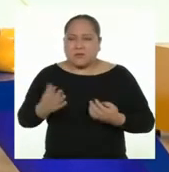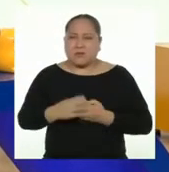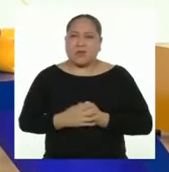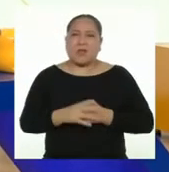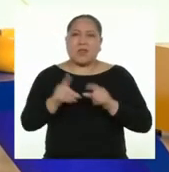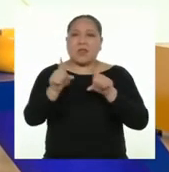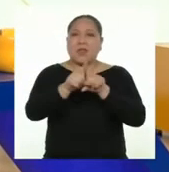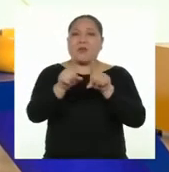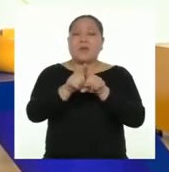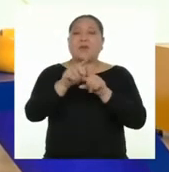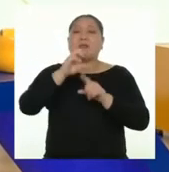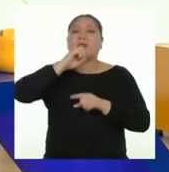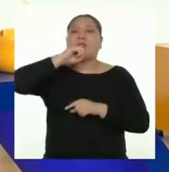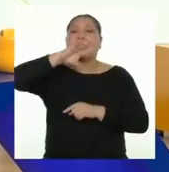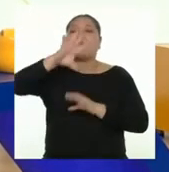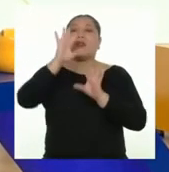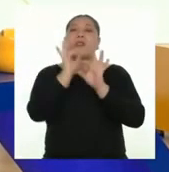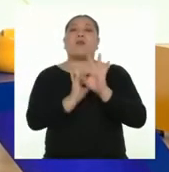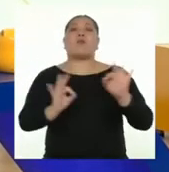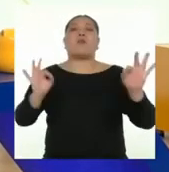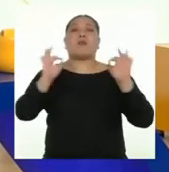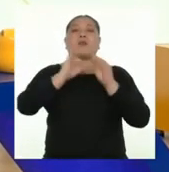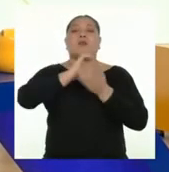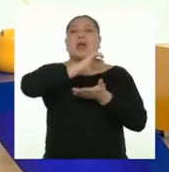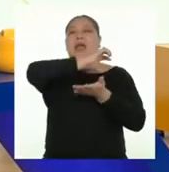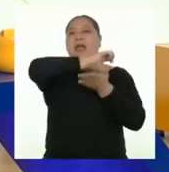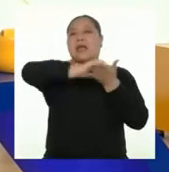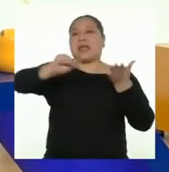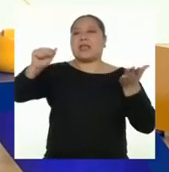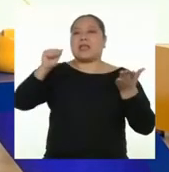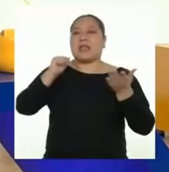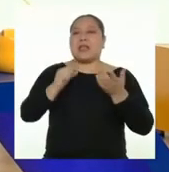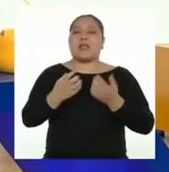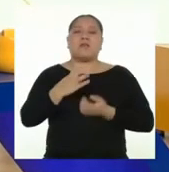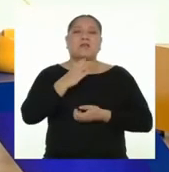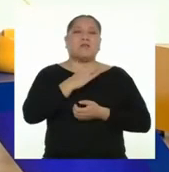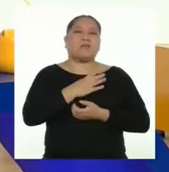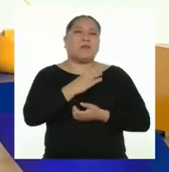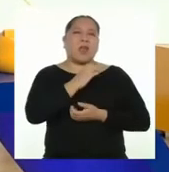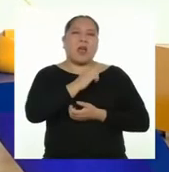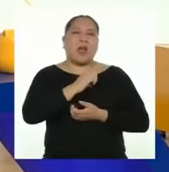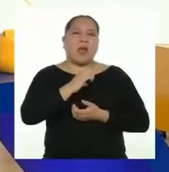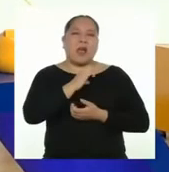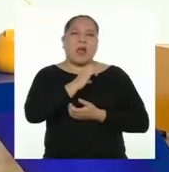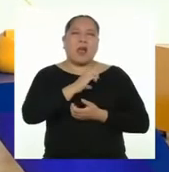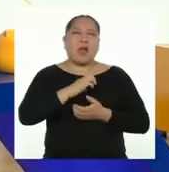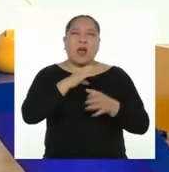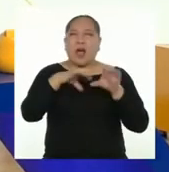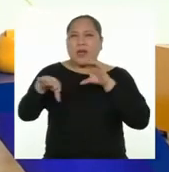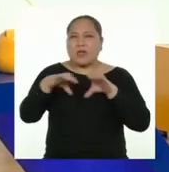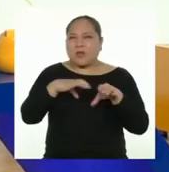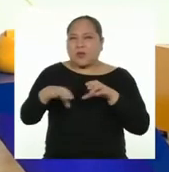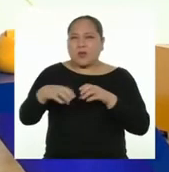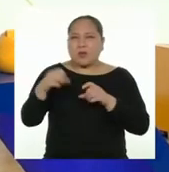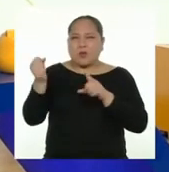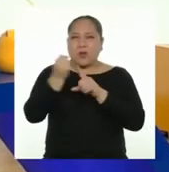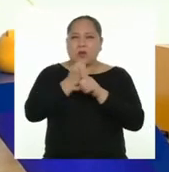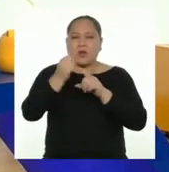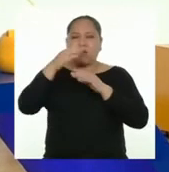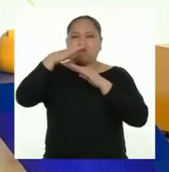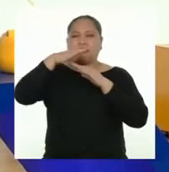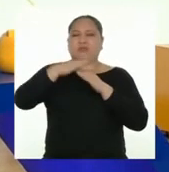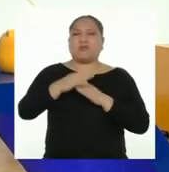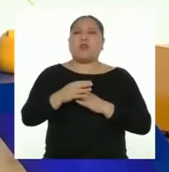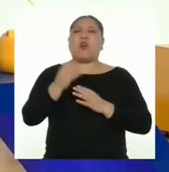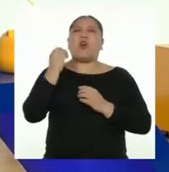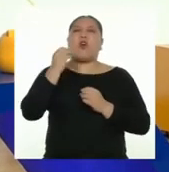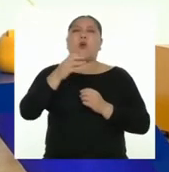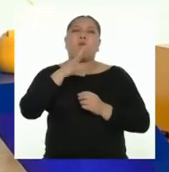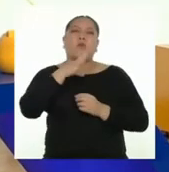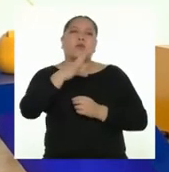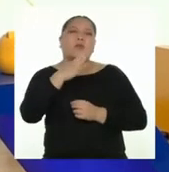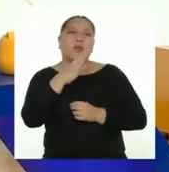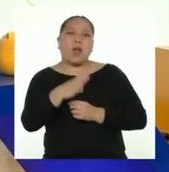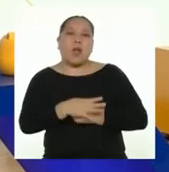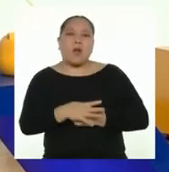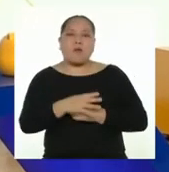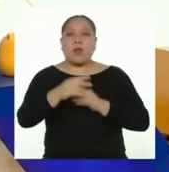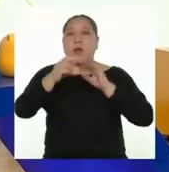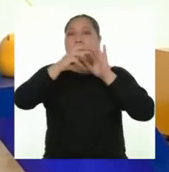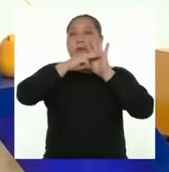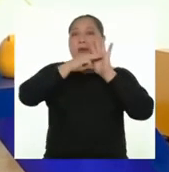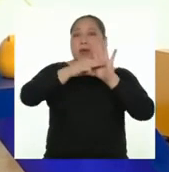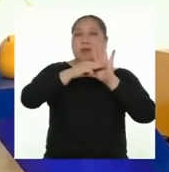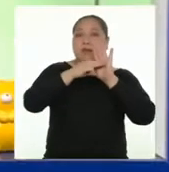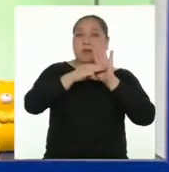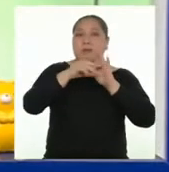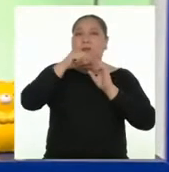Además, se habla de la importancia de erradicar acciones violentas contra las mujeres. Ya sea desde el trato, los mensajes, el discurso, los